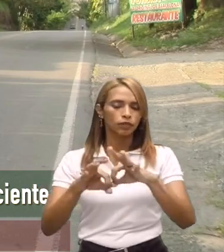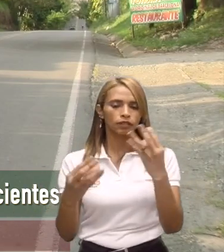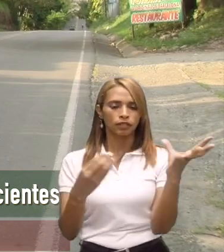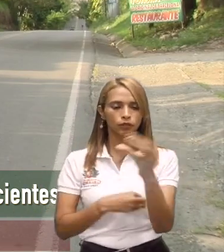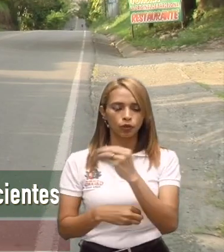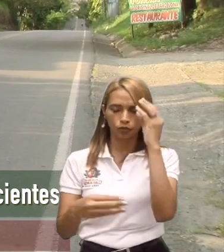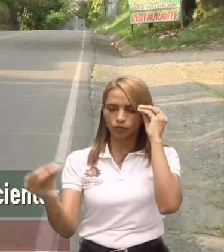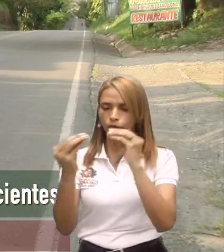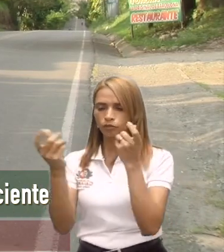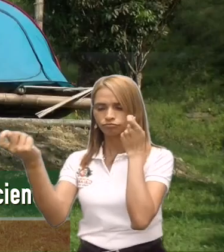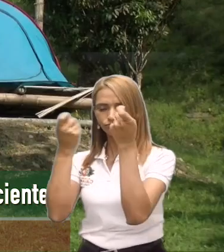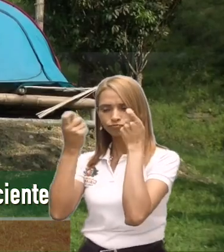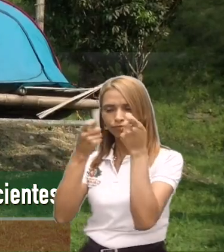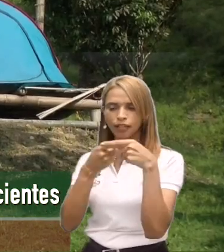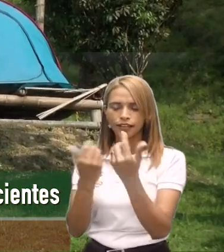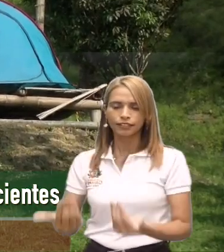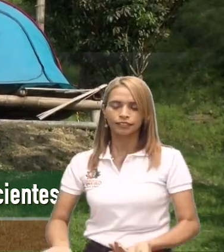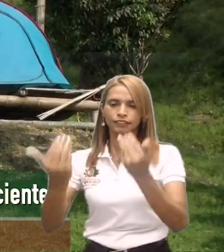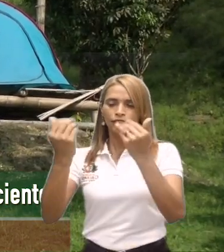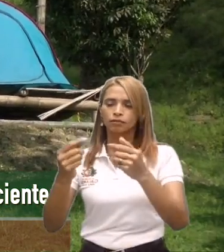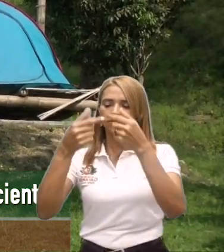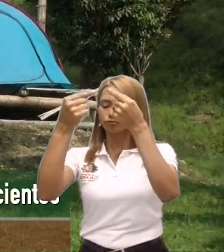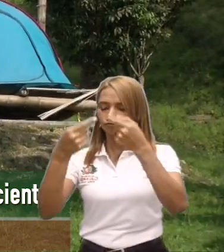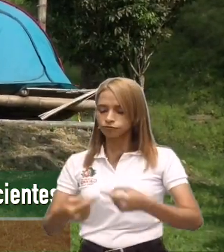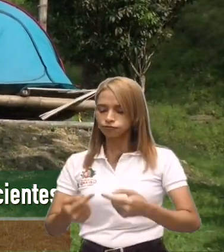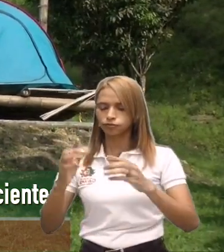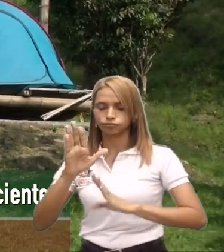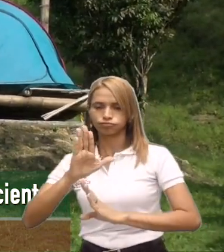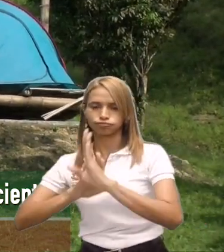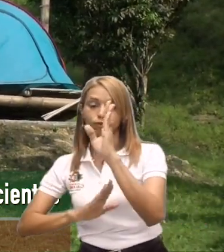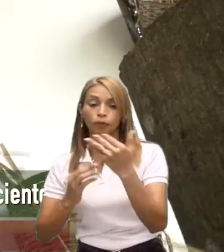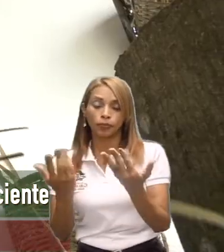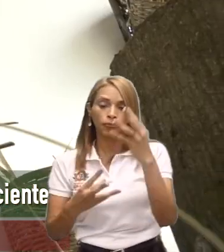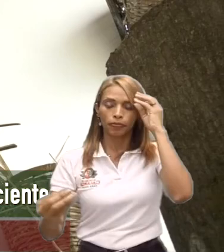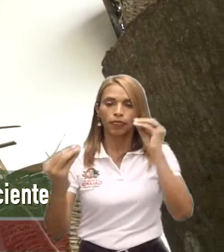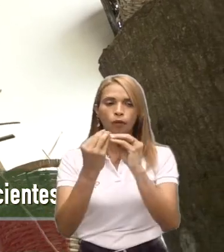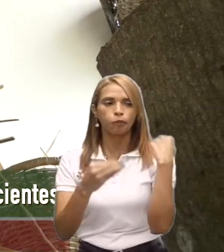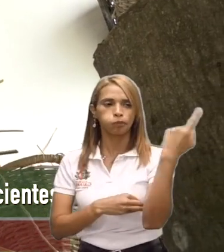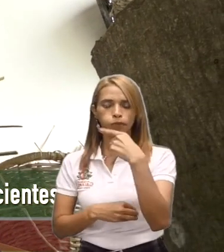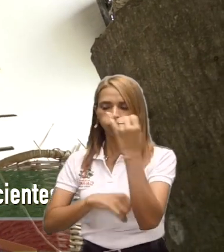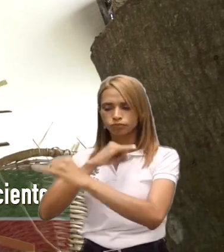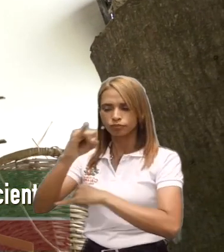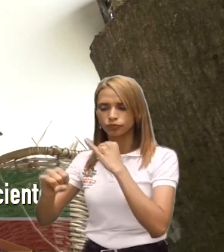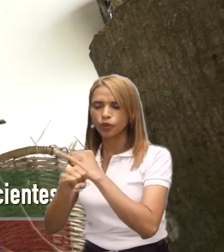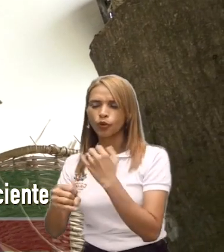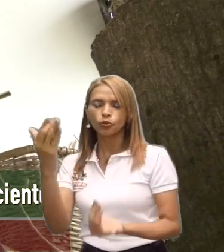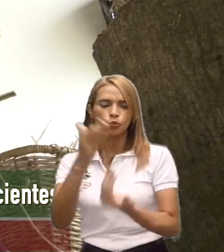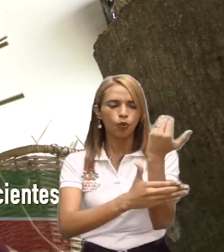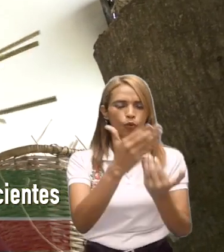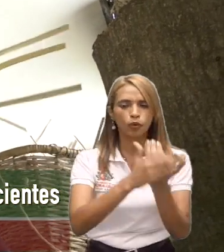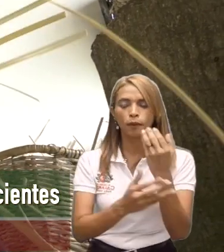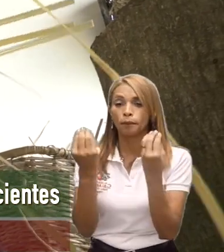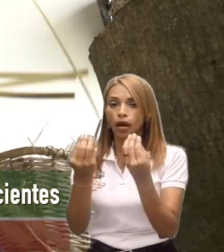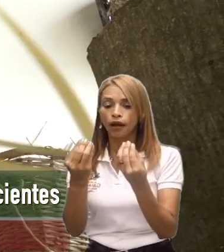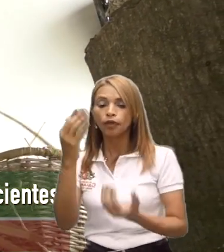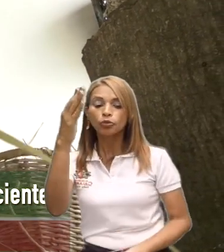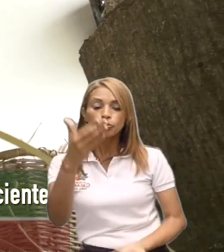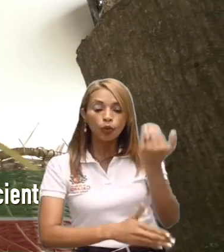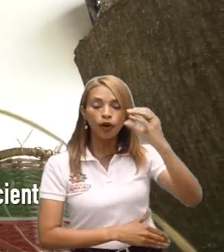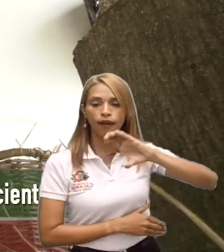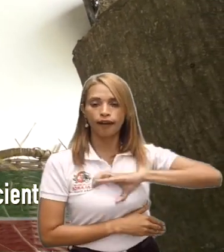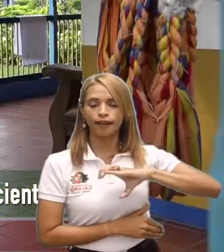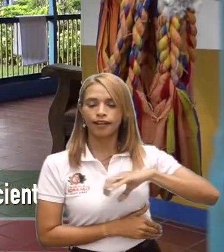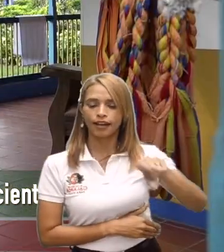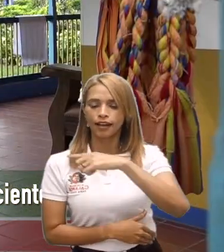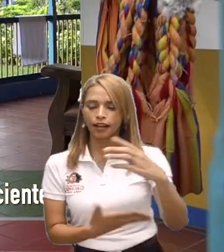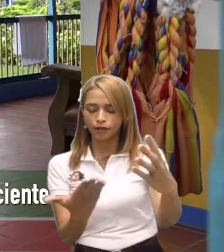conjuntamente esas estrategias que permitan al final un renglón económico próspero, acorde con las nuevas tendencias internacionales, para que la